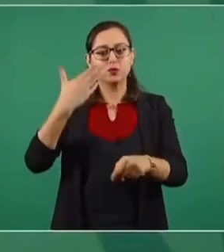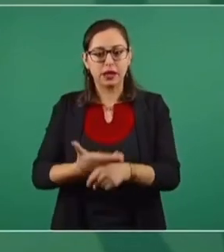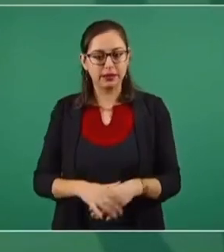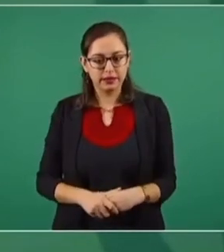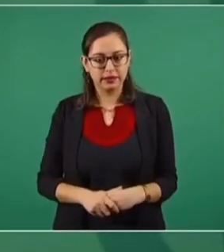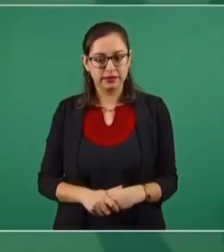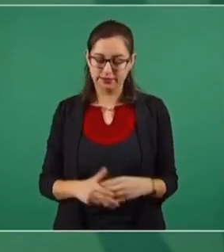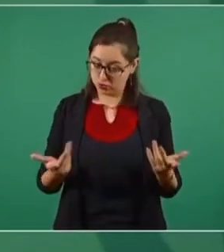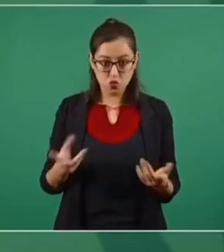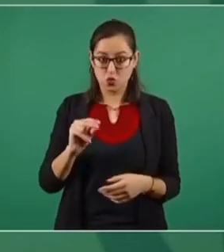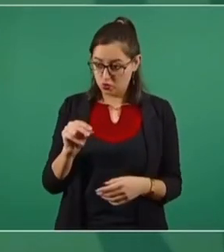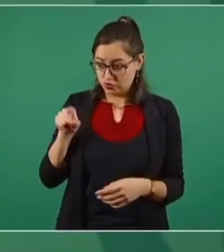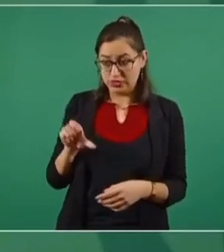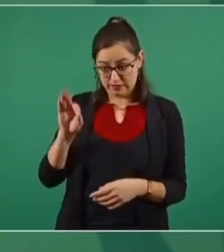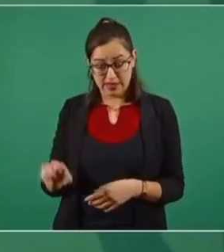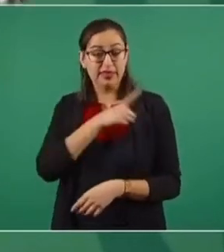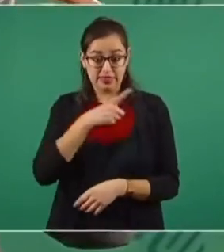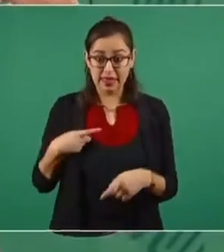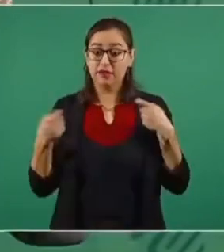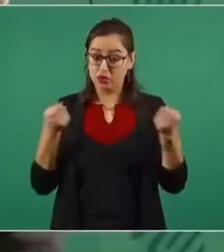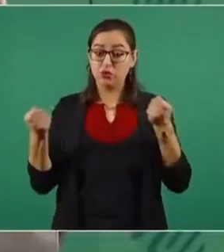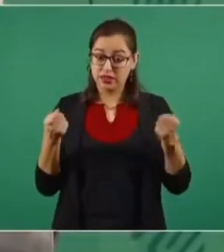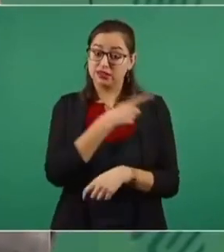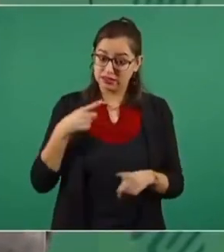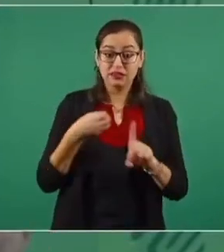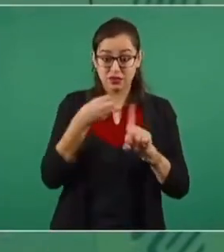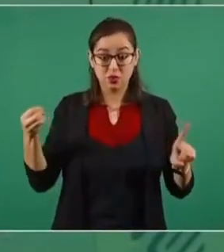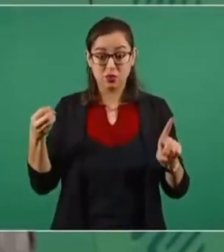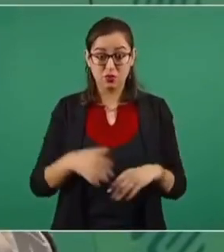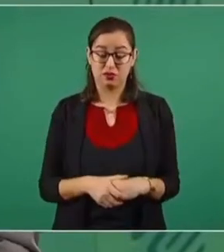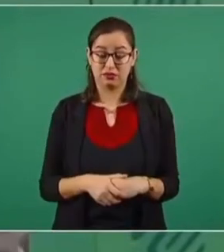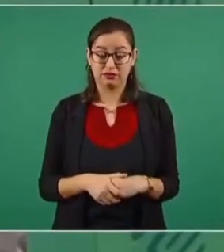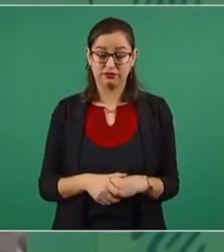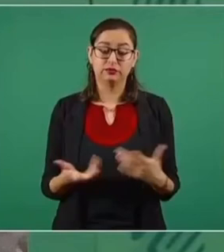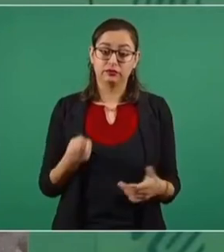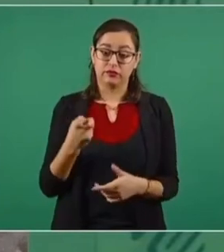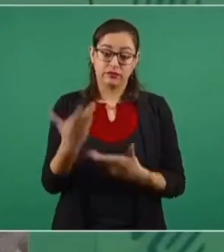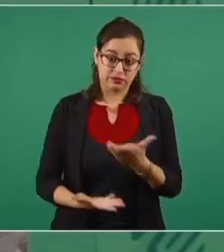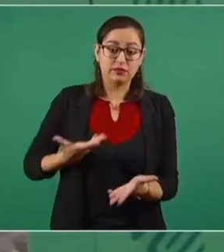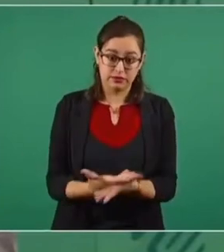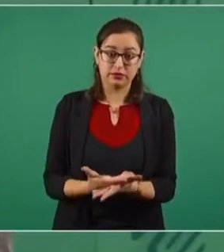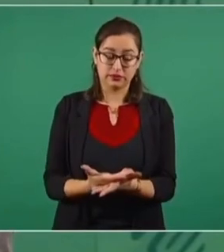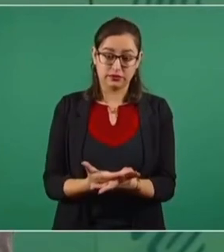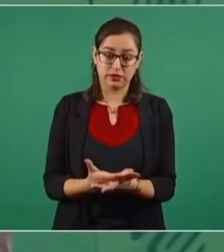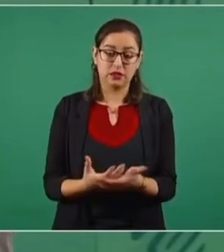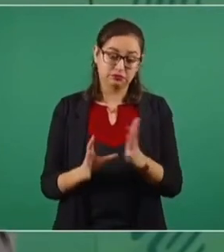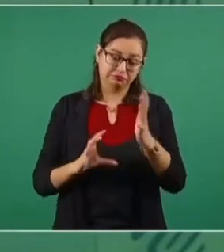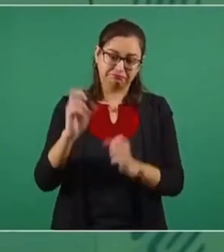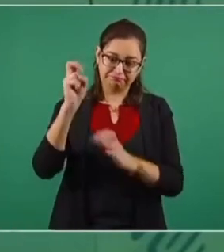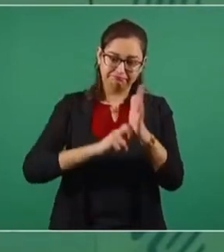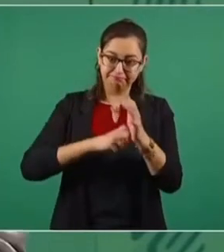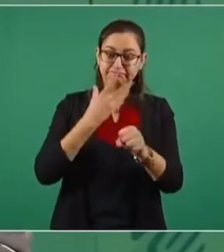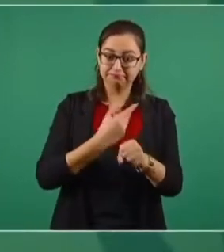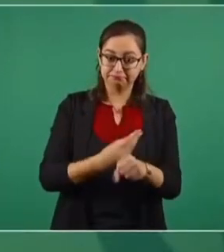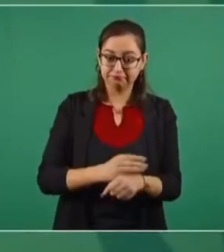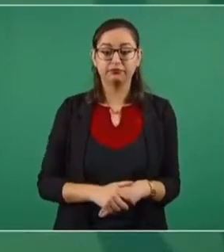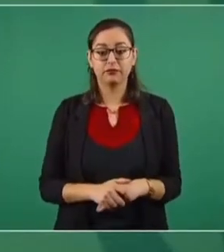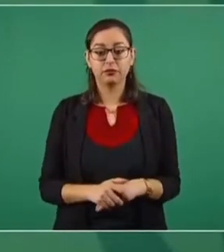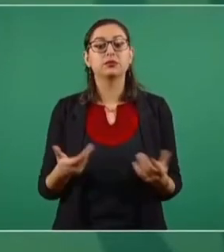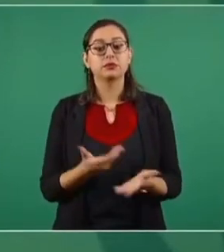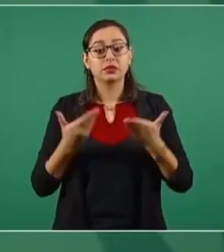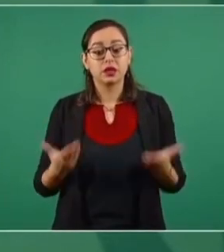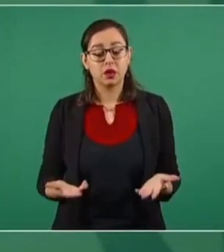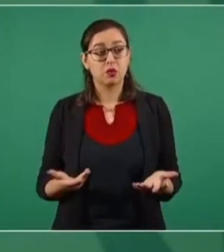falte nunca la luz, pero se necesita poner orden. Es lo que se va a hacer con la nueva reforma y en lo que tú estás